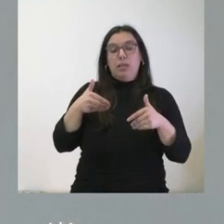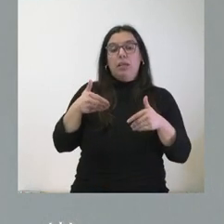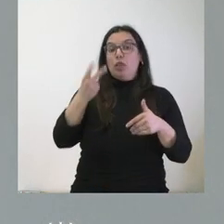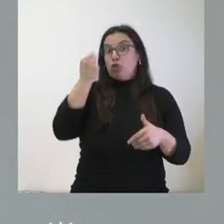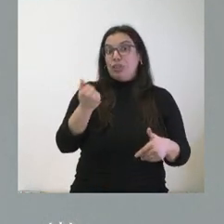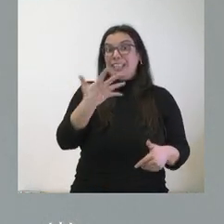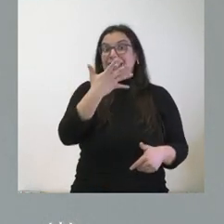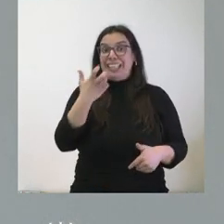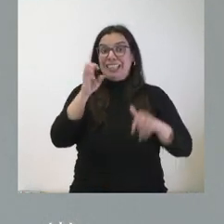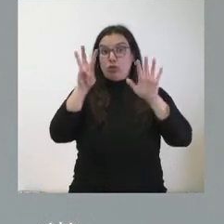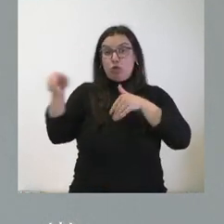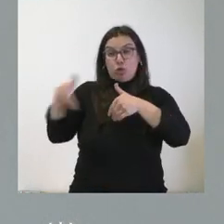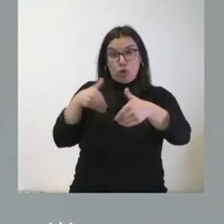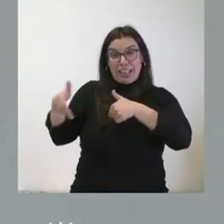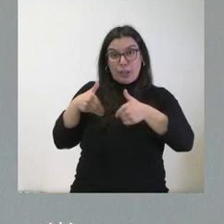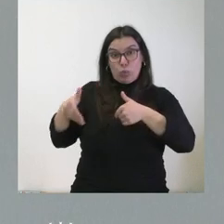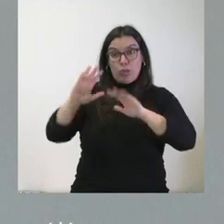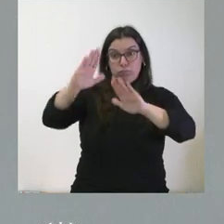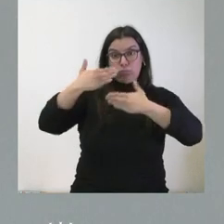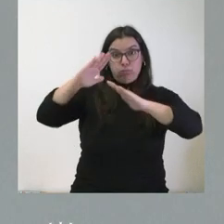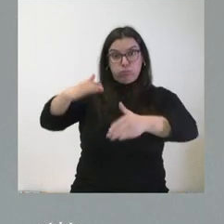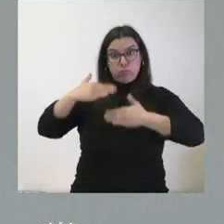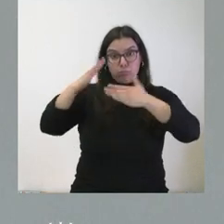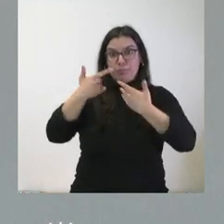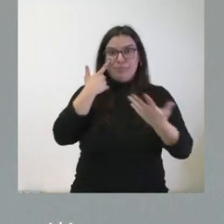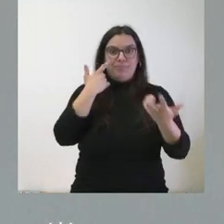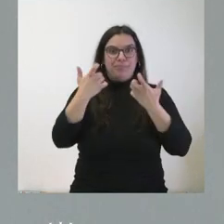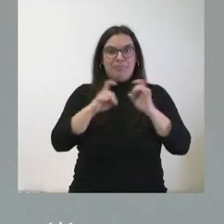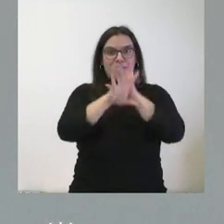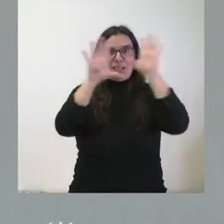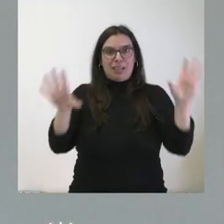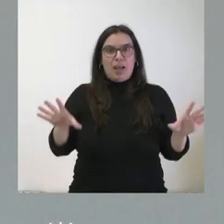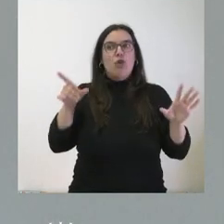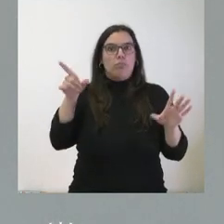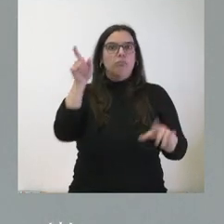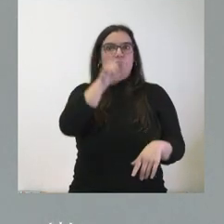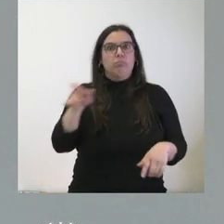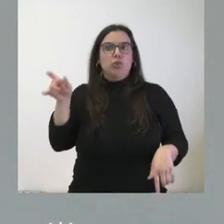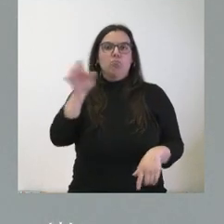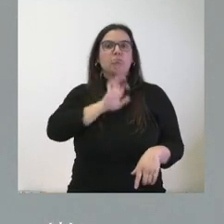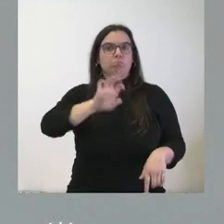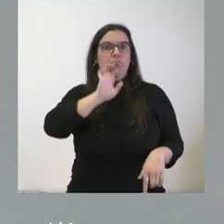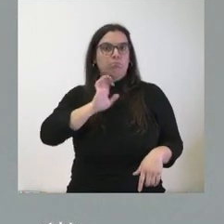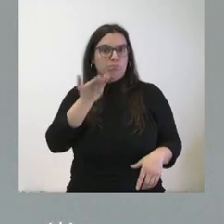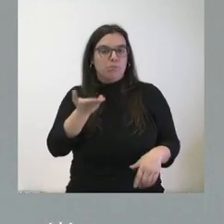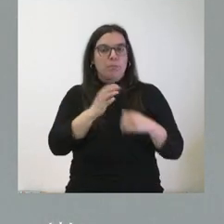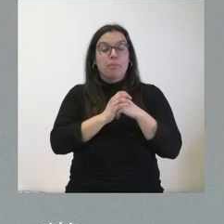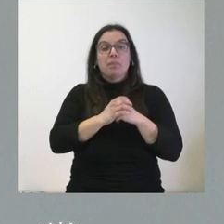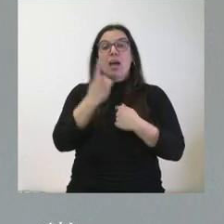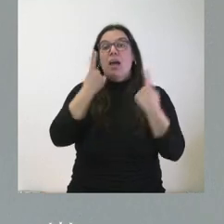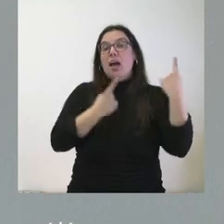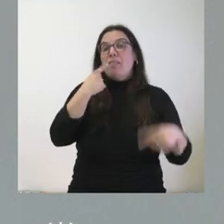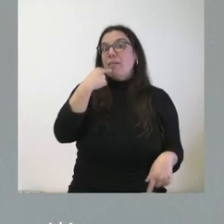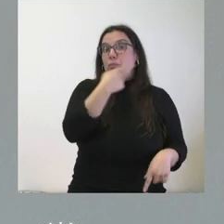508 solicitudes pone bien a las claras el interés que ha despertado esta iniciativa. Algunas veces hemos dicho